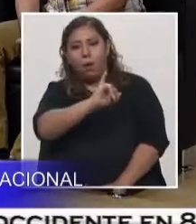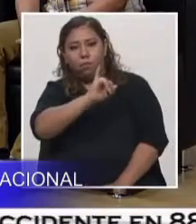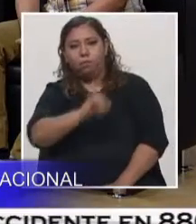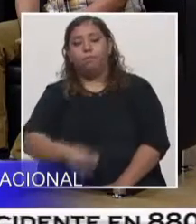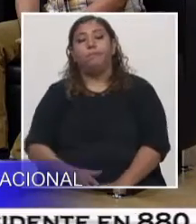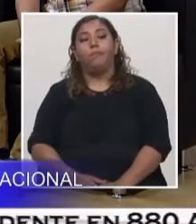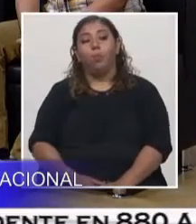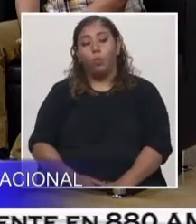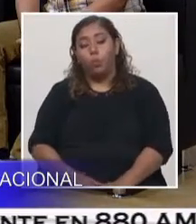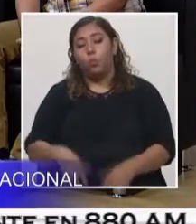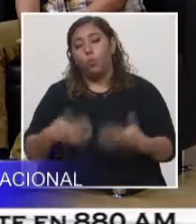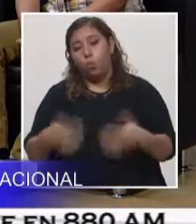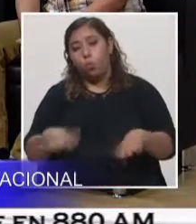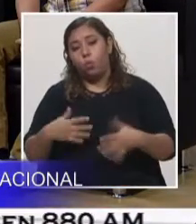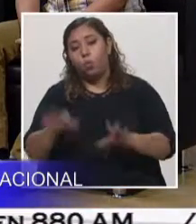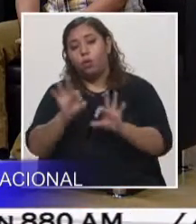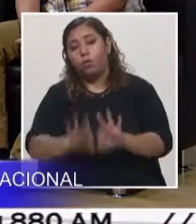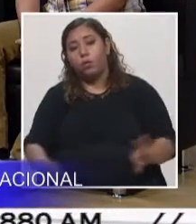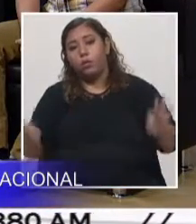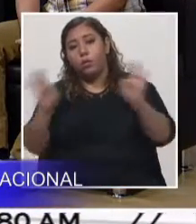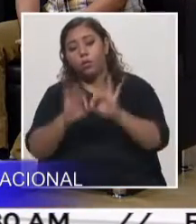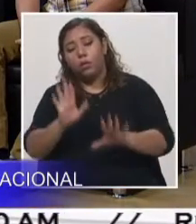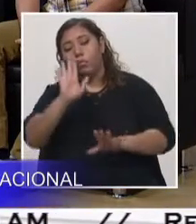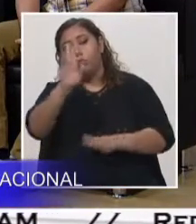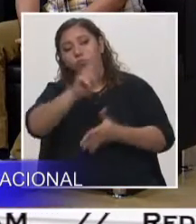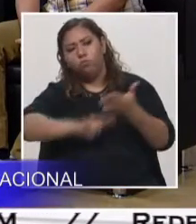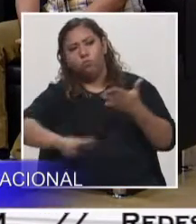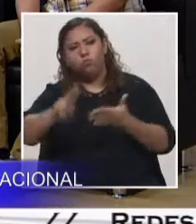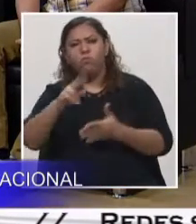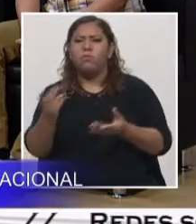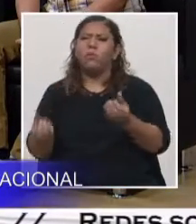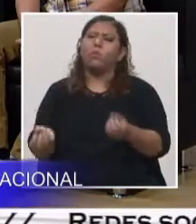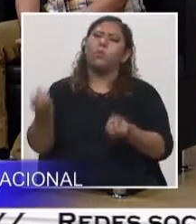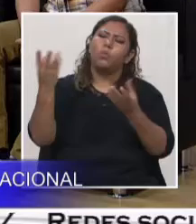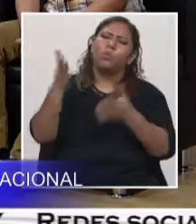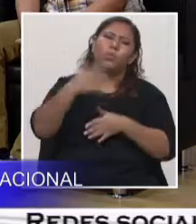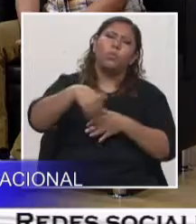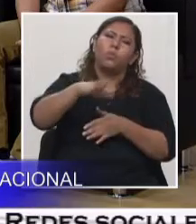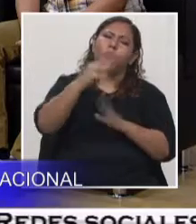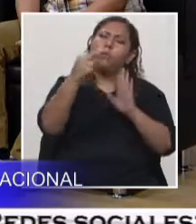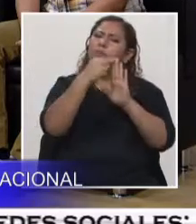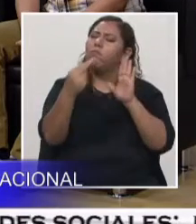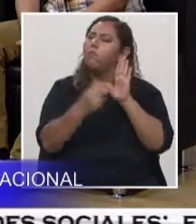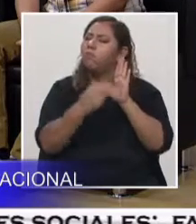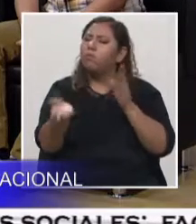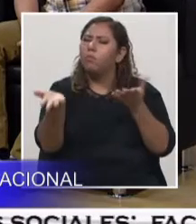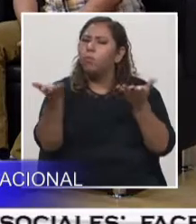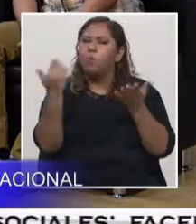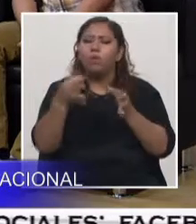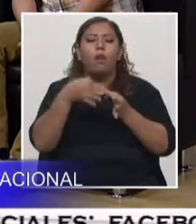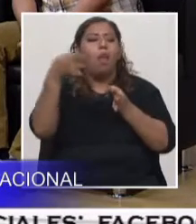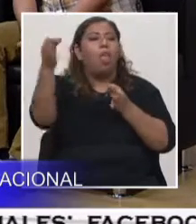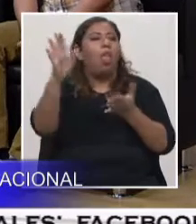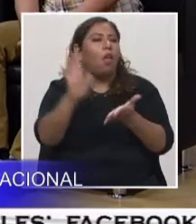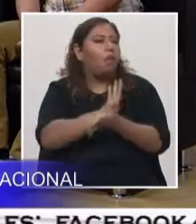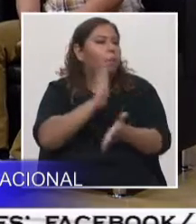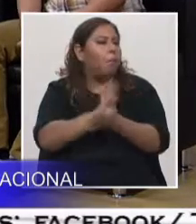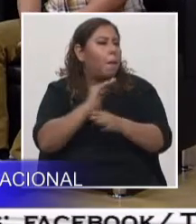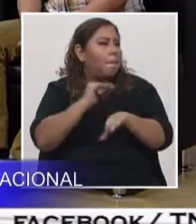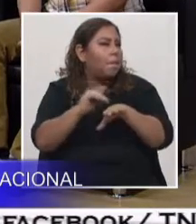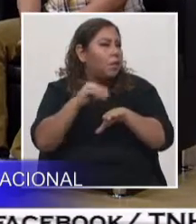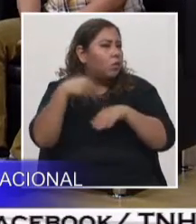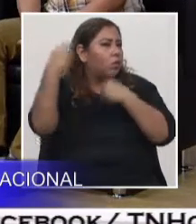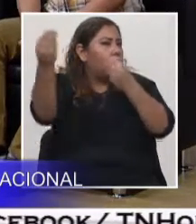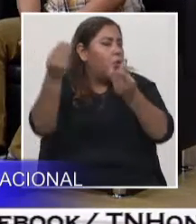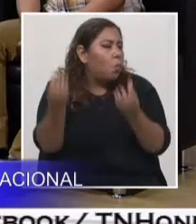empresarial al momento de... Existen muchos requerimientos. ¿Cuánto está tardando más o menos el proceso de la entrega de las licencias ambientales ambientales para la